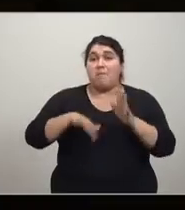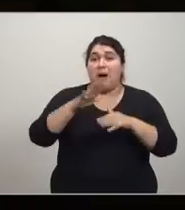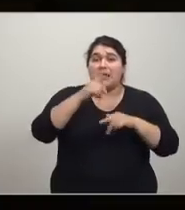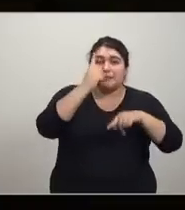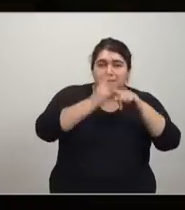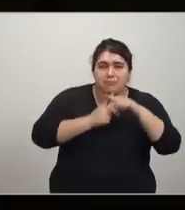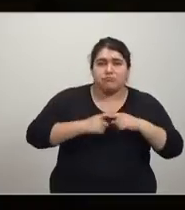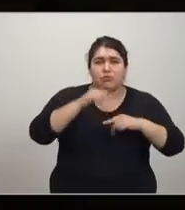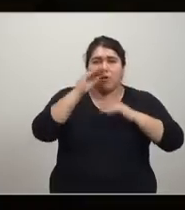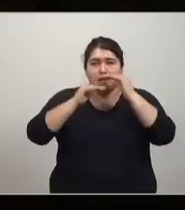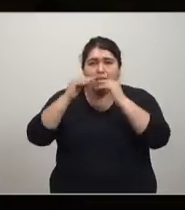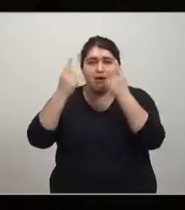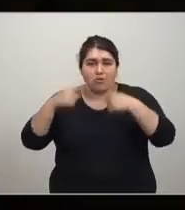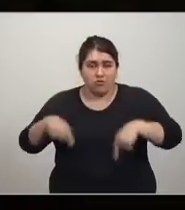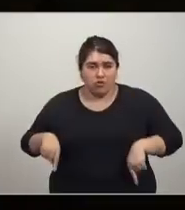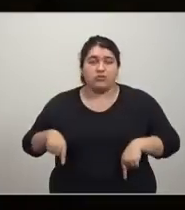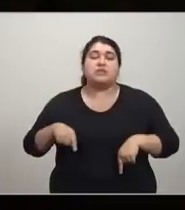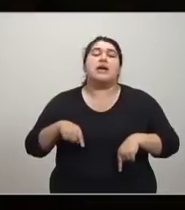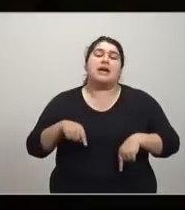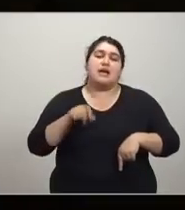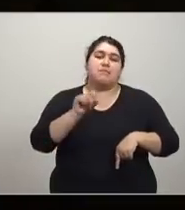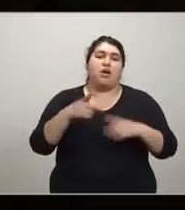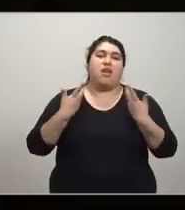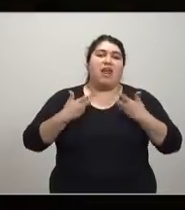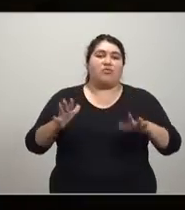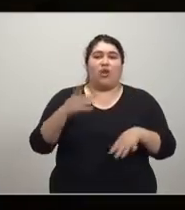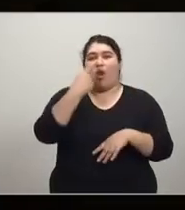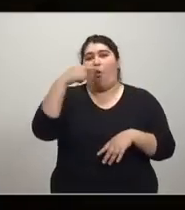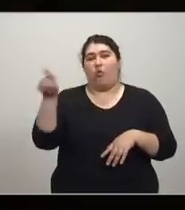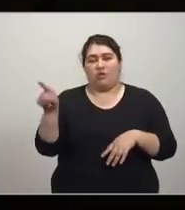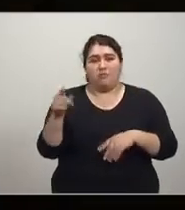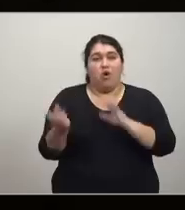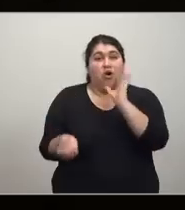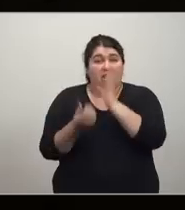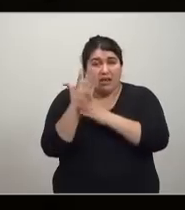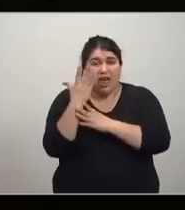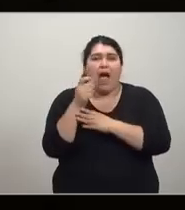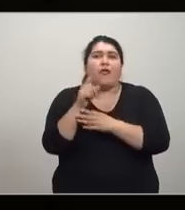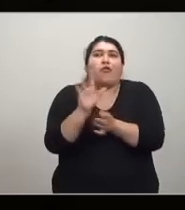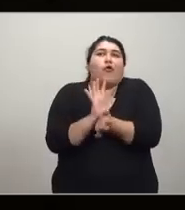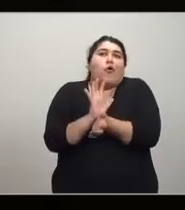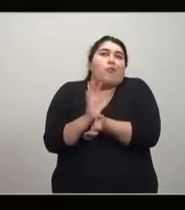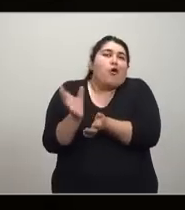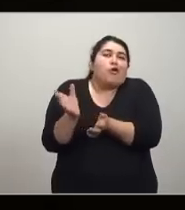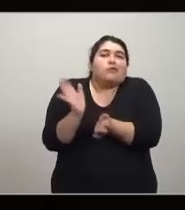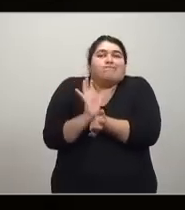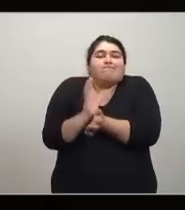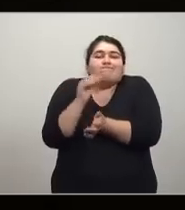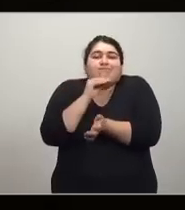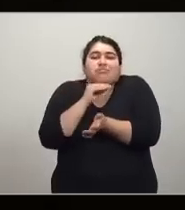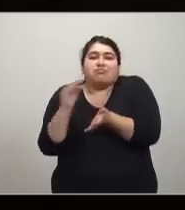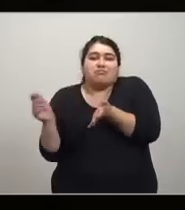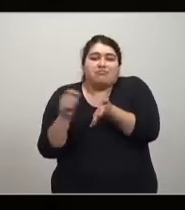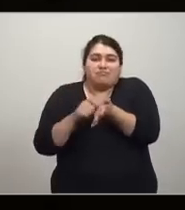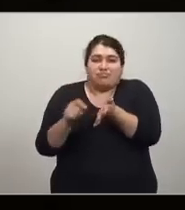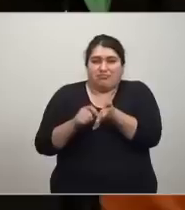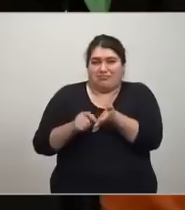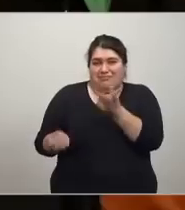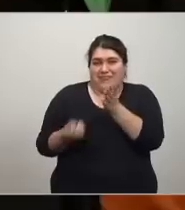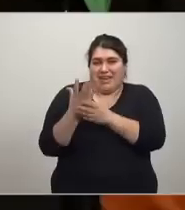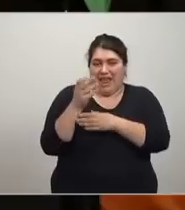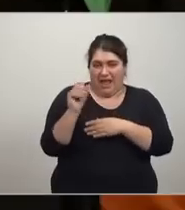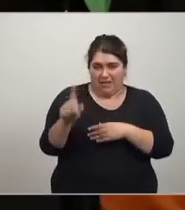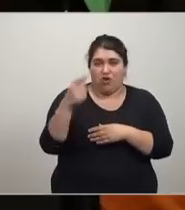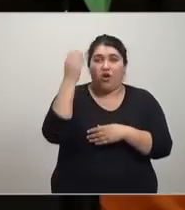ecuaciones que la sociedad de mercado era en el orden natural último creado como por una mano invisible para usar las palabras de su padre el fundador más famoso